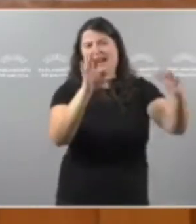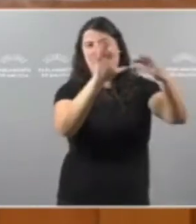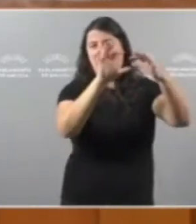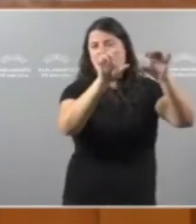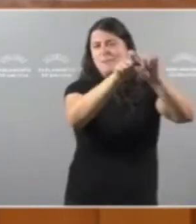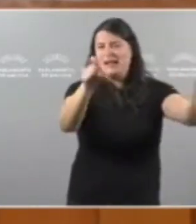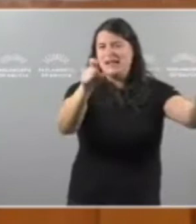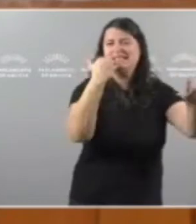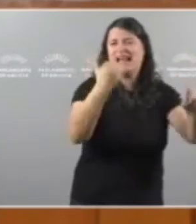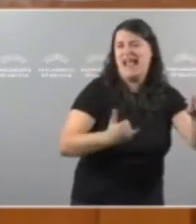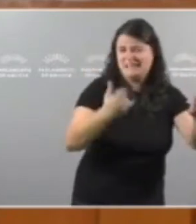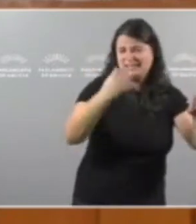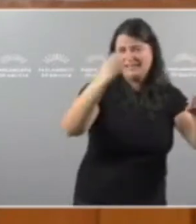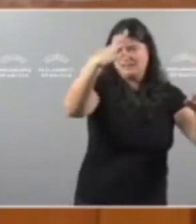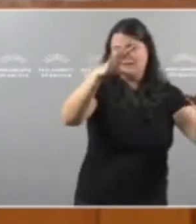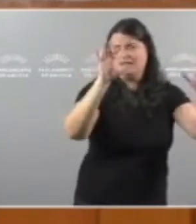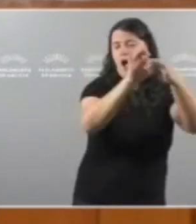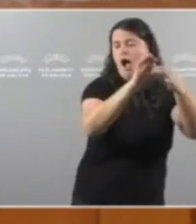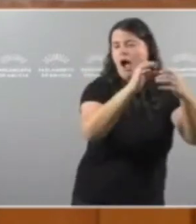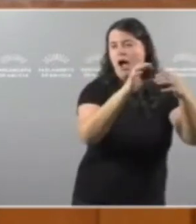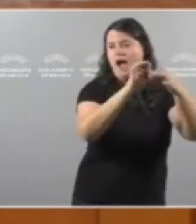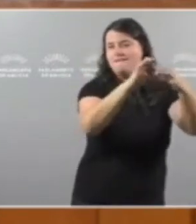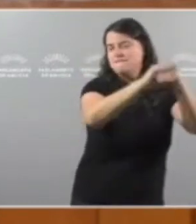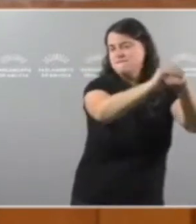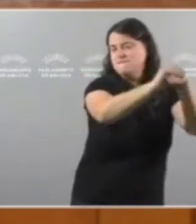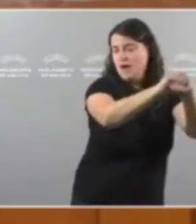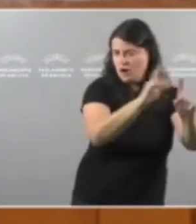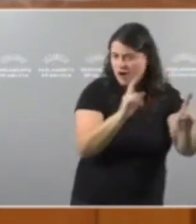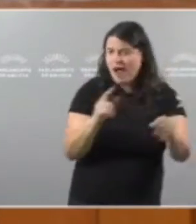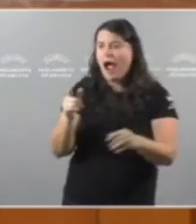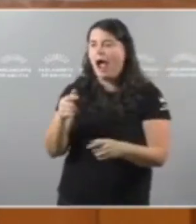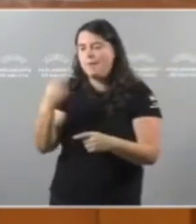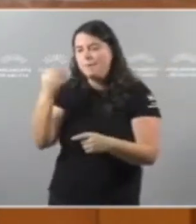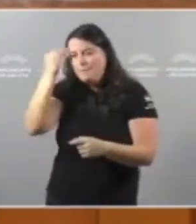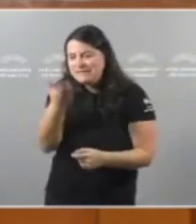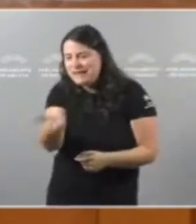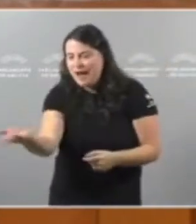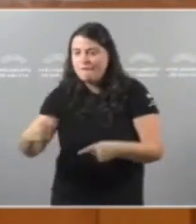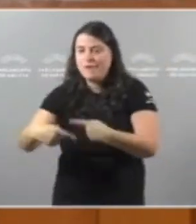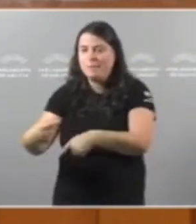eléctricas E pensen nas familias que non poden pagar A factura da luz